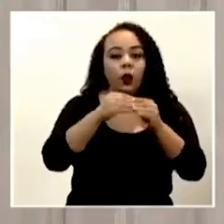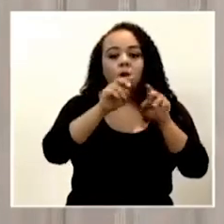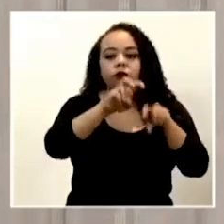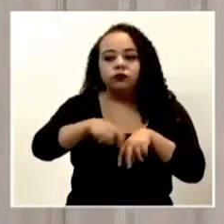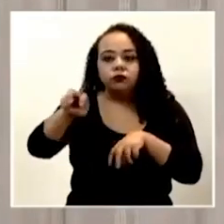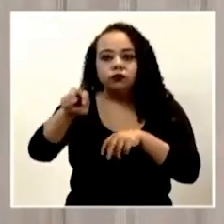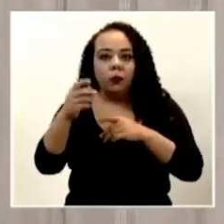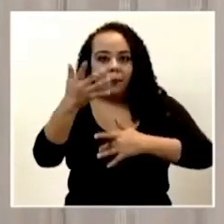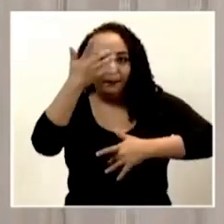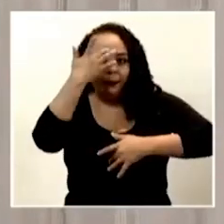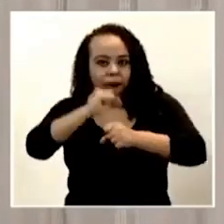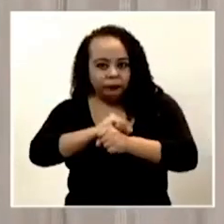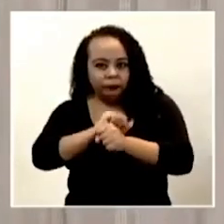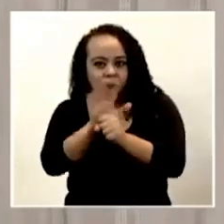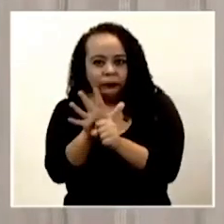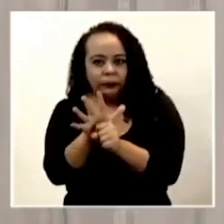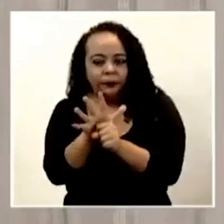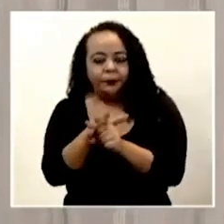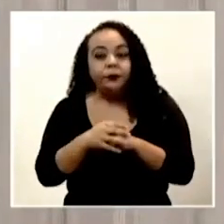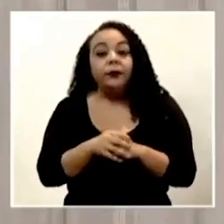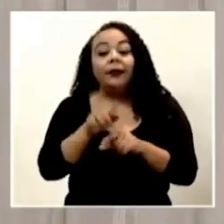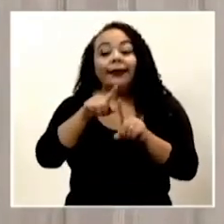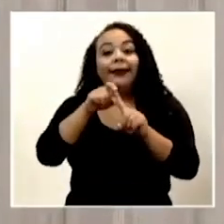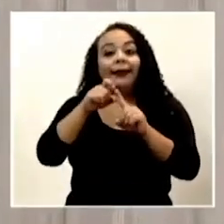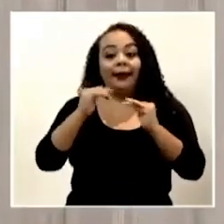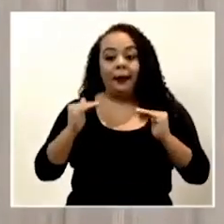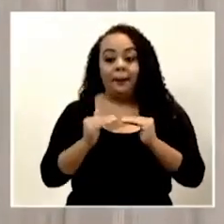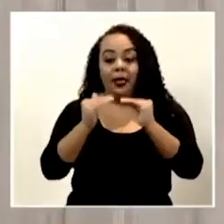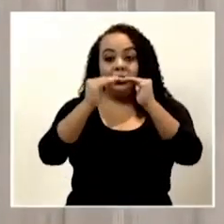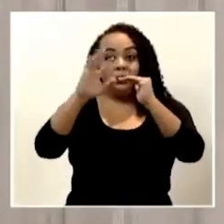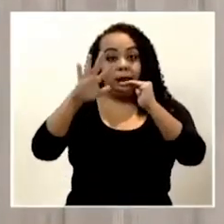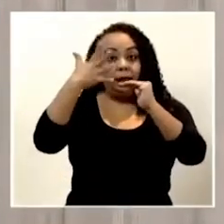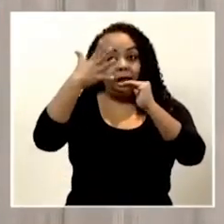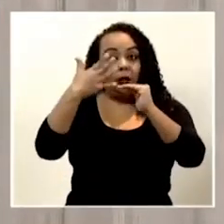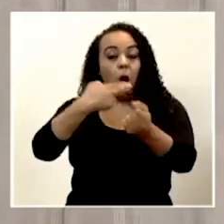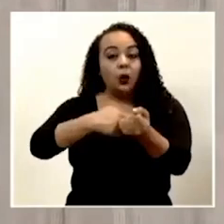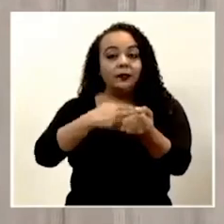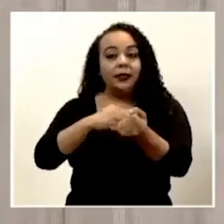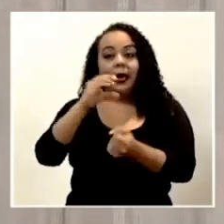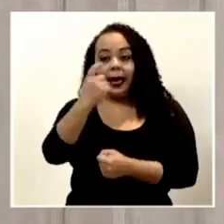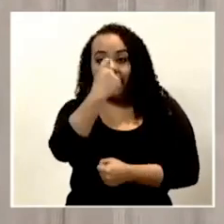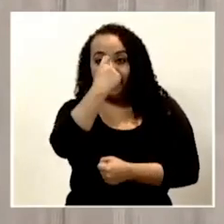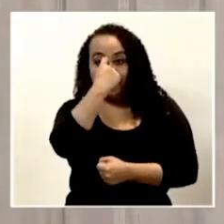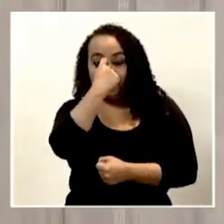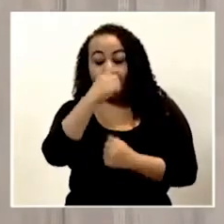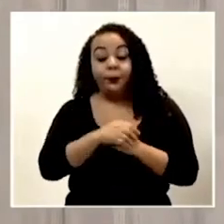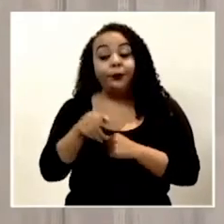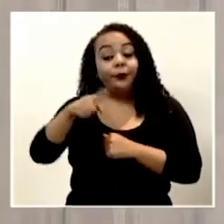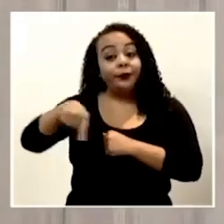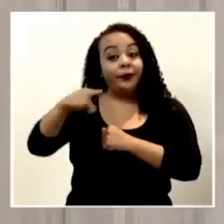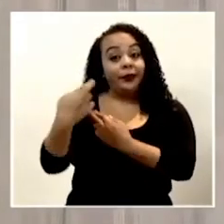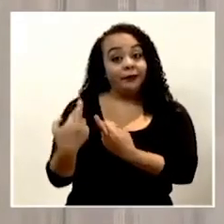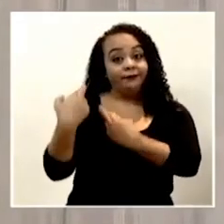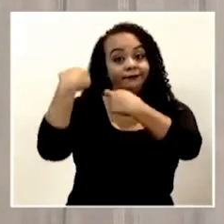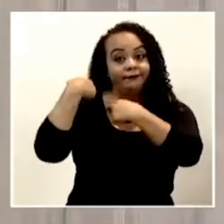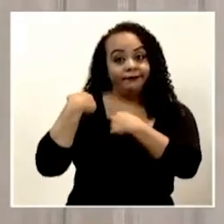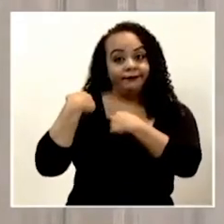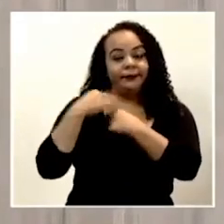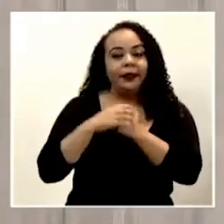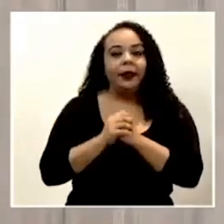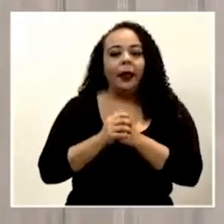COVID-19 que se opera desde el quinto piso del Hospital Calderón Guardia. Ellos se encargan de